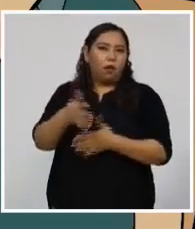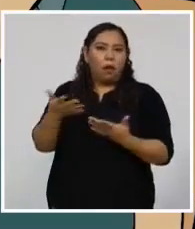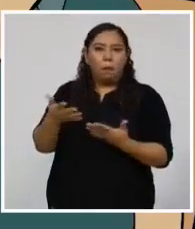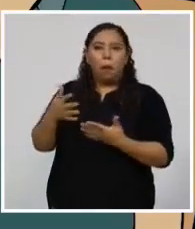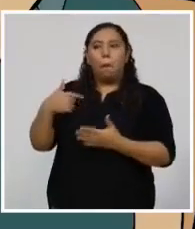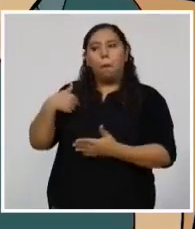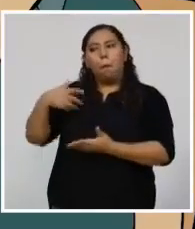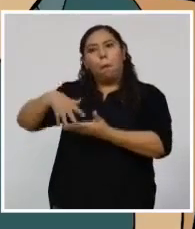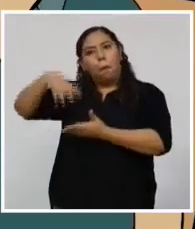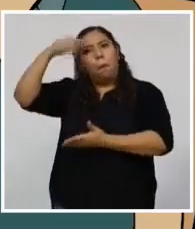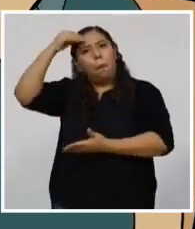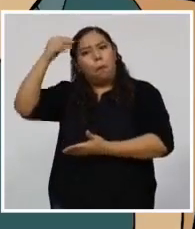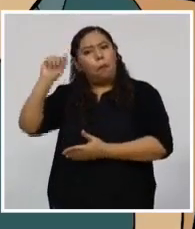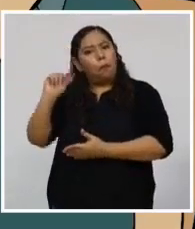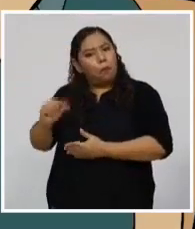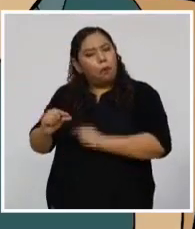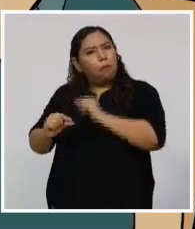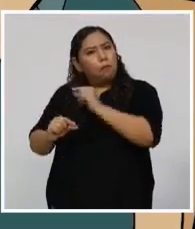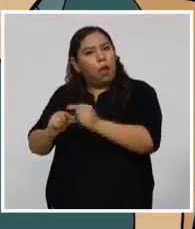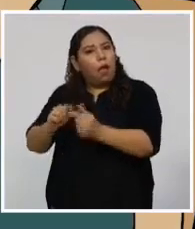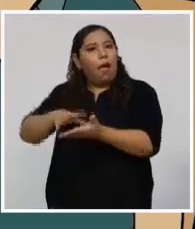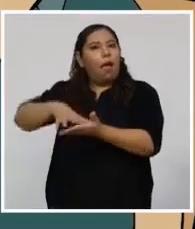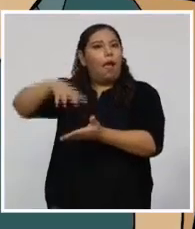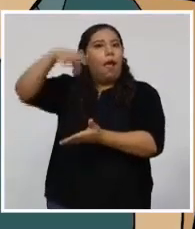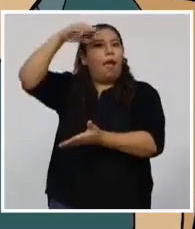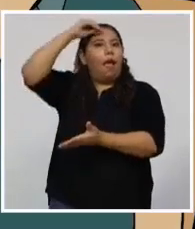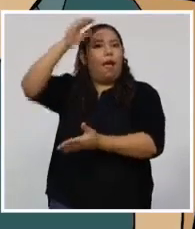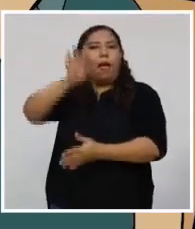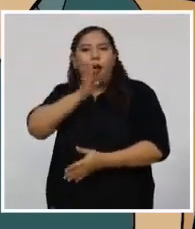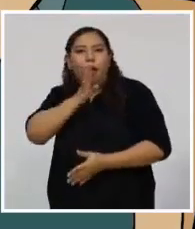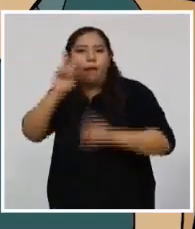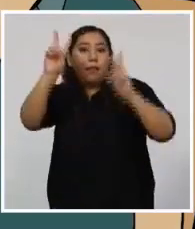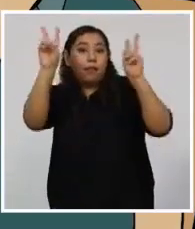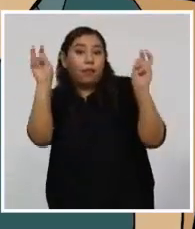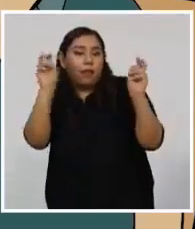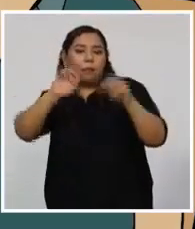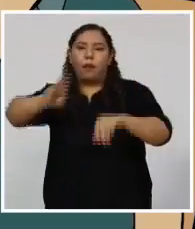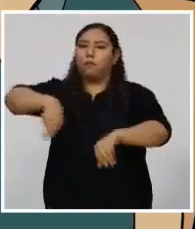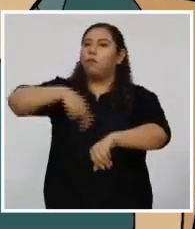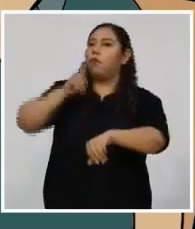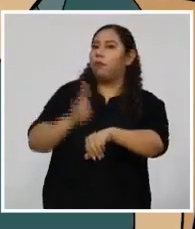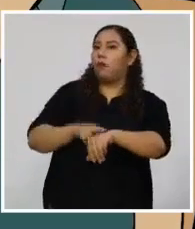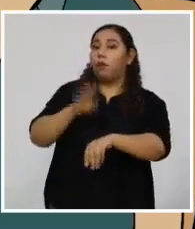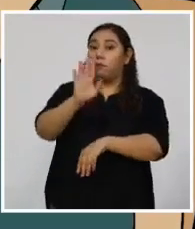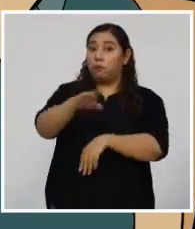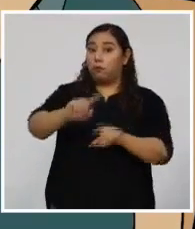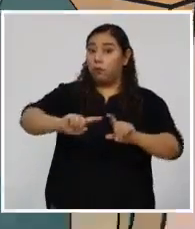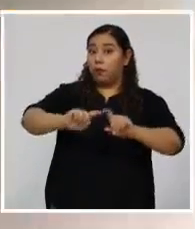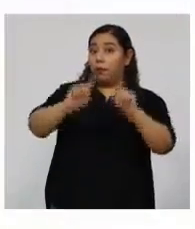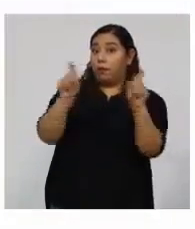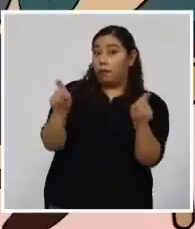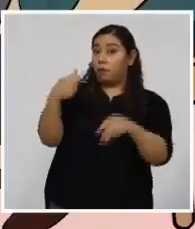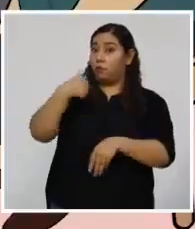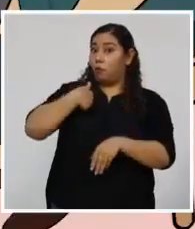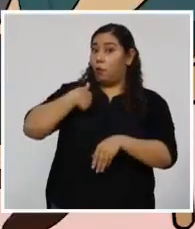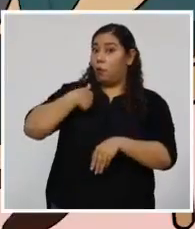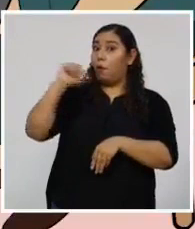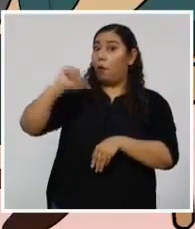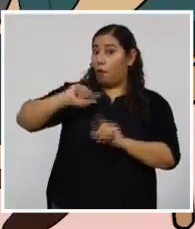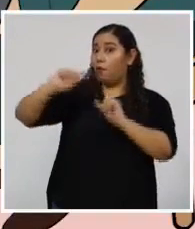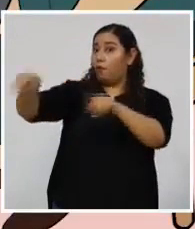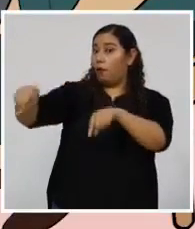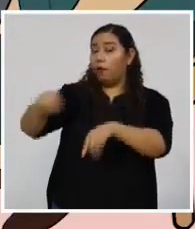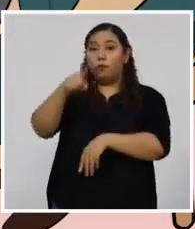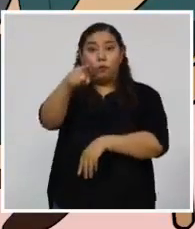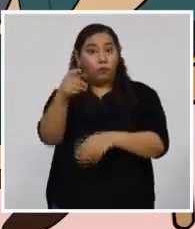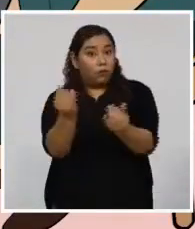y no tienen nada de vergonzoso. Con confianza, vayan a hacerse la citología, yo fui hoy. Poder cuidar